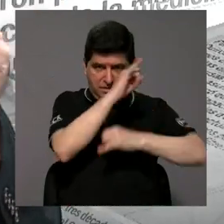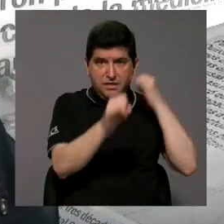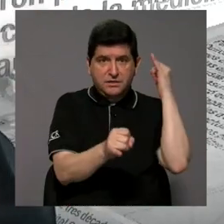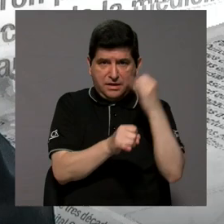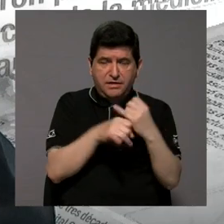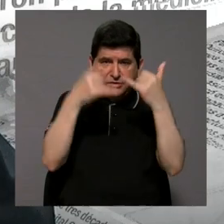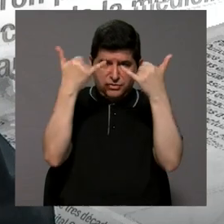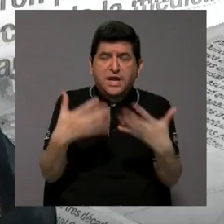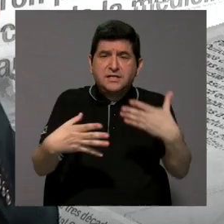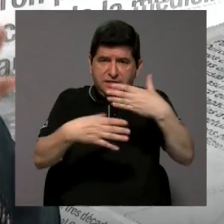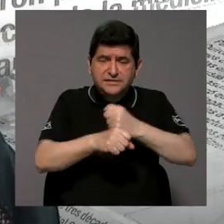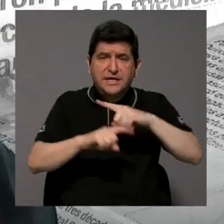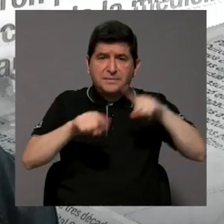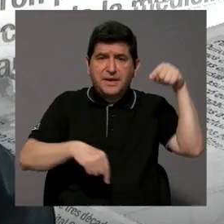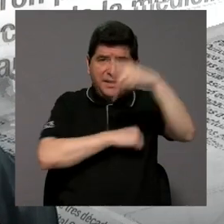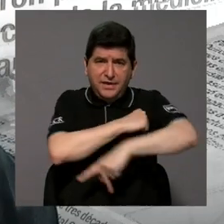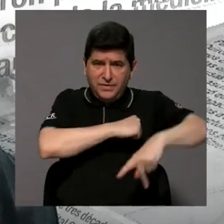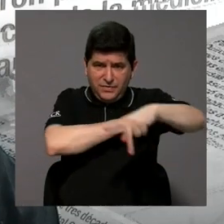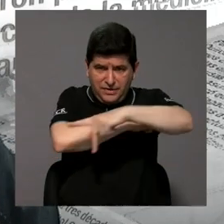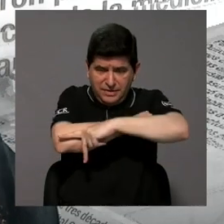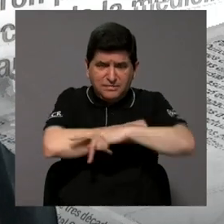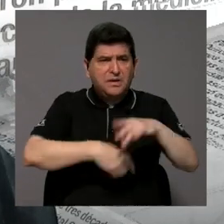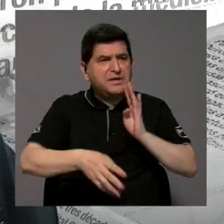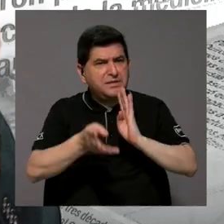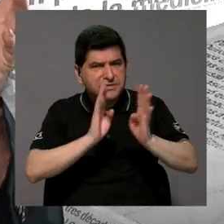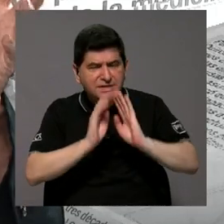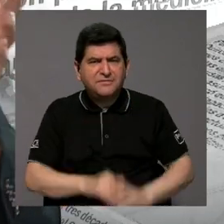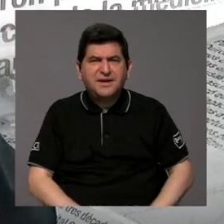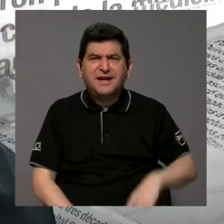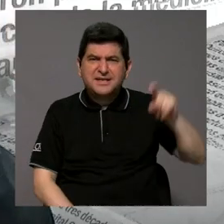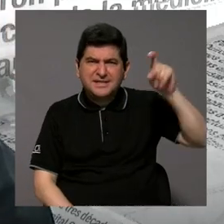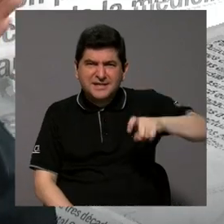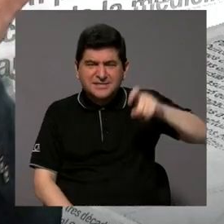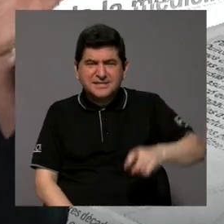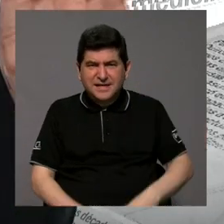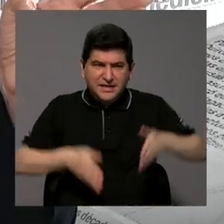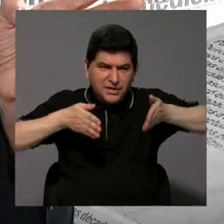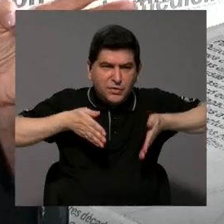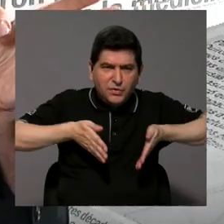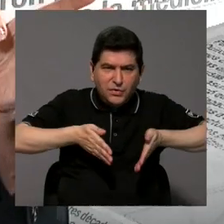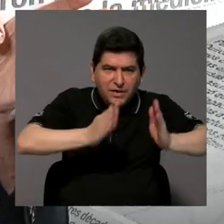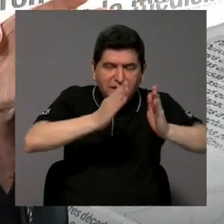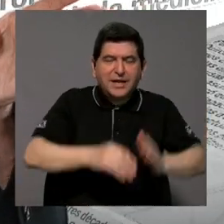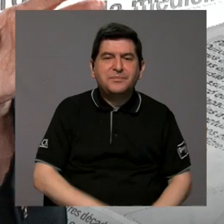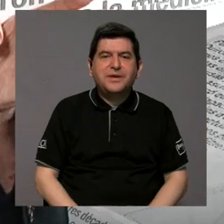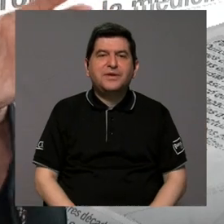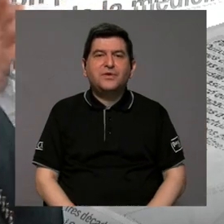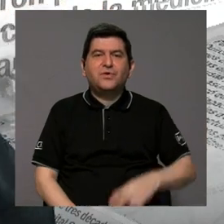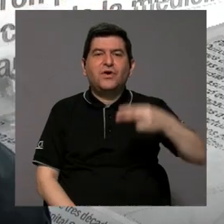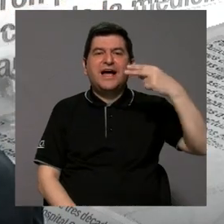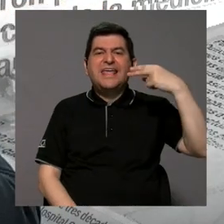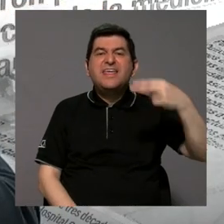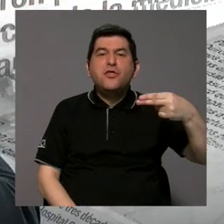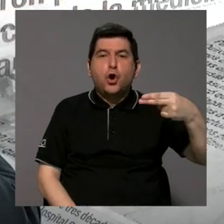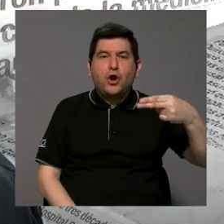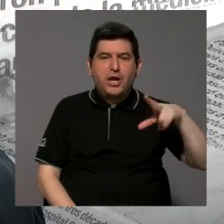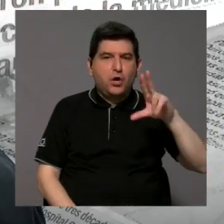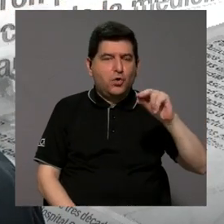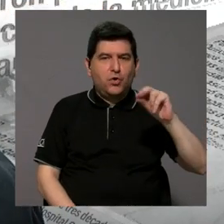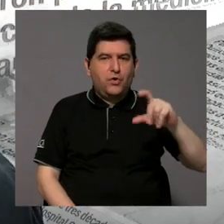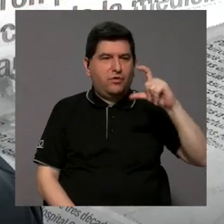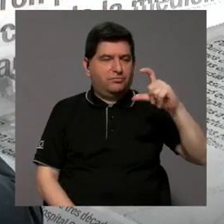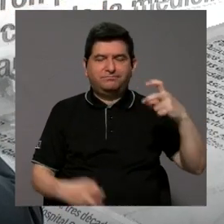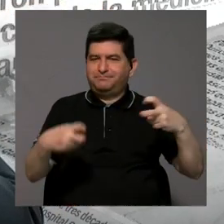internacionalmente lo han estado haciendo pero aquí en el país se habla que deberíamos tomar el rumbo de hidrógeno y no